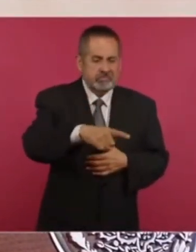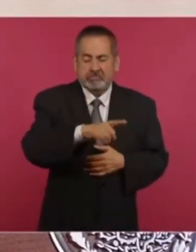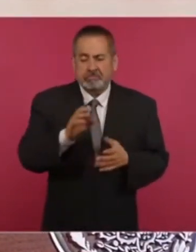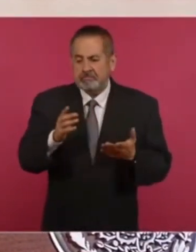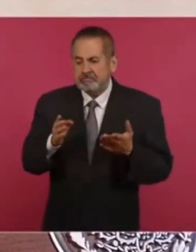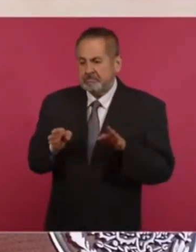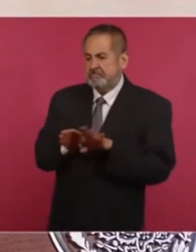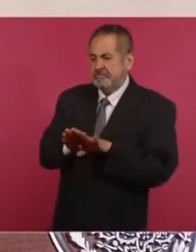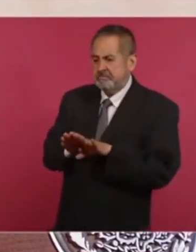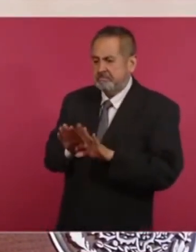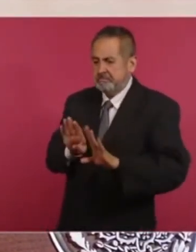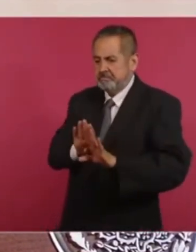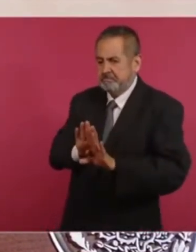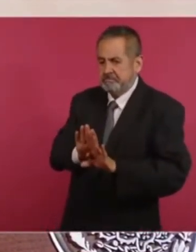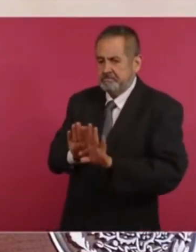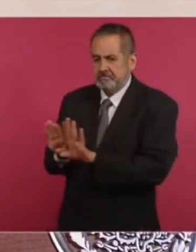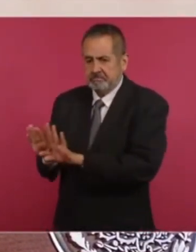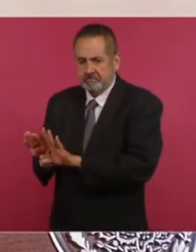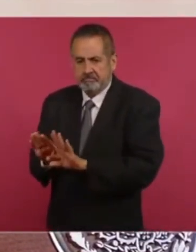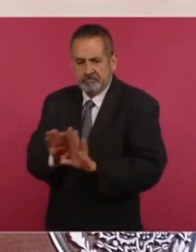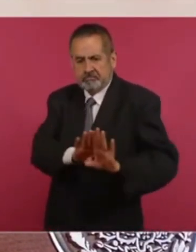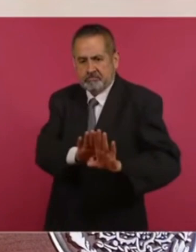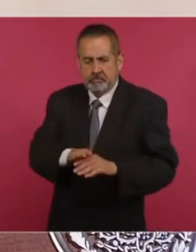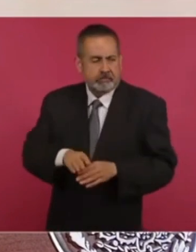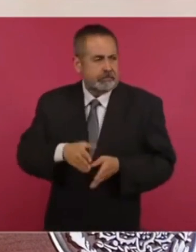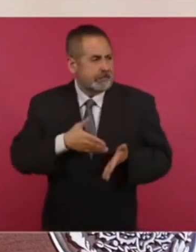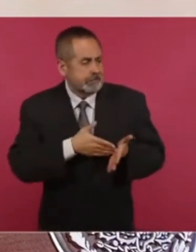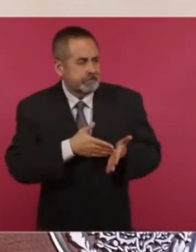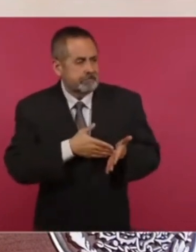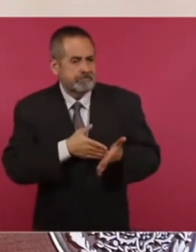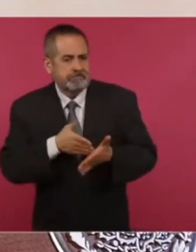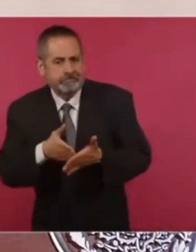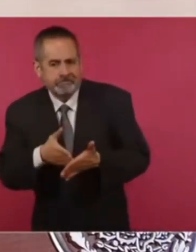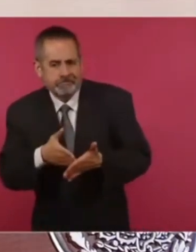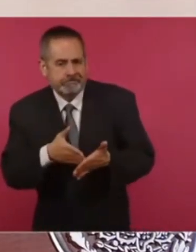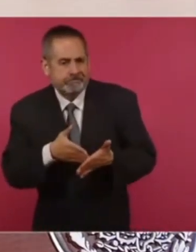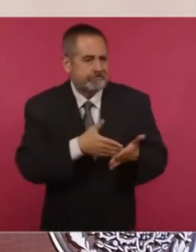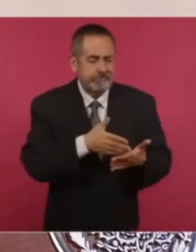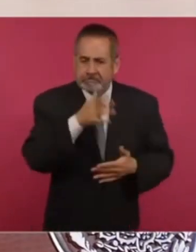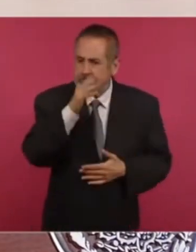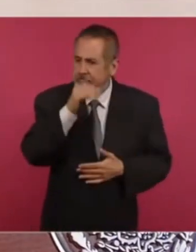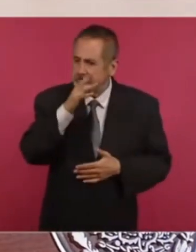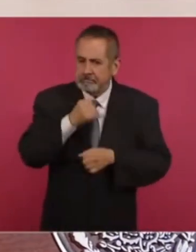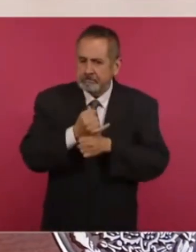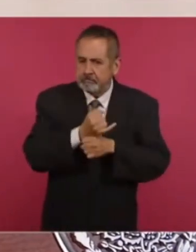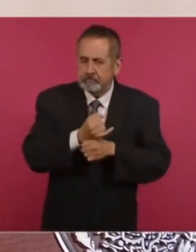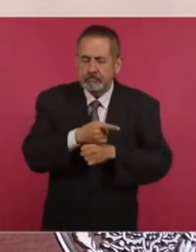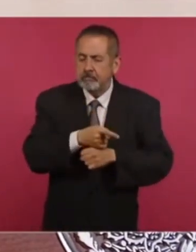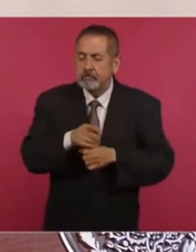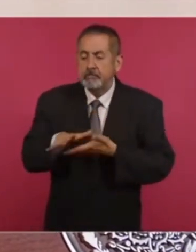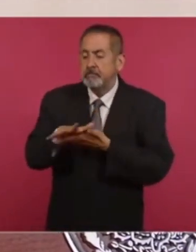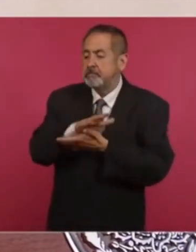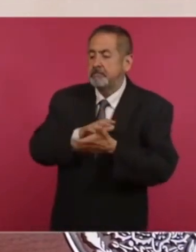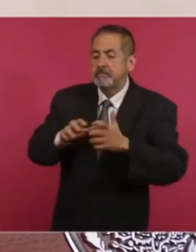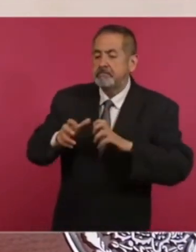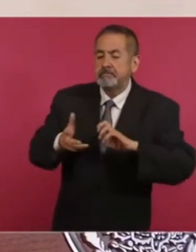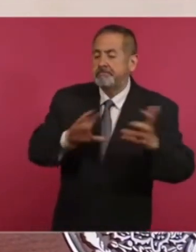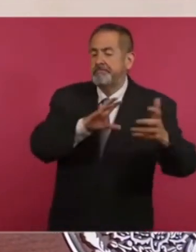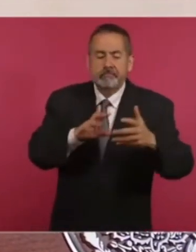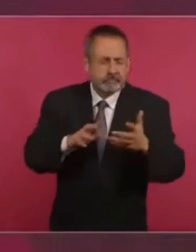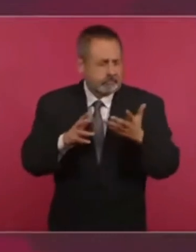de no avanzar y de distorsionar las cosas,